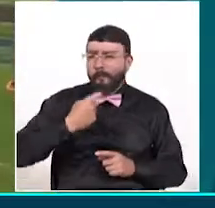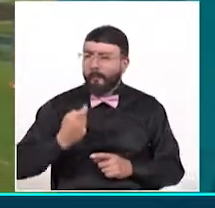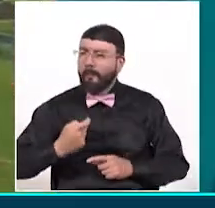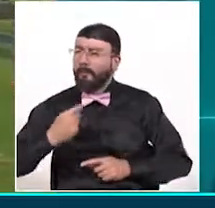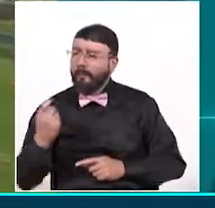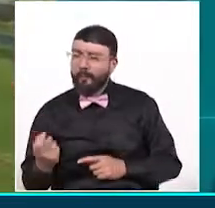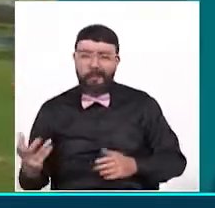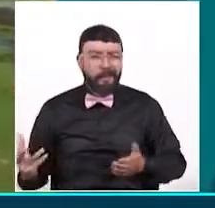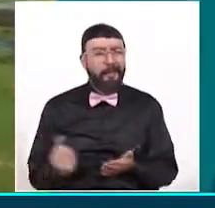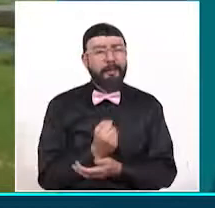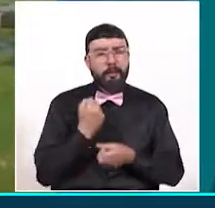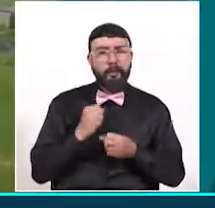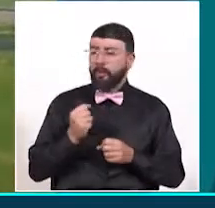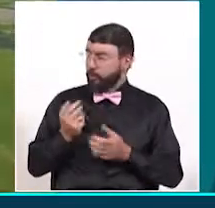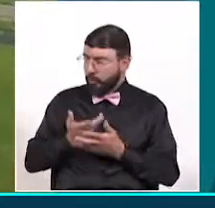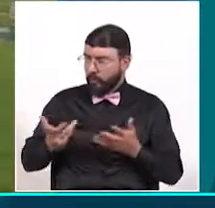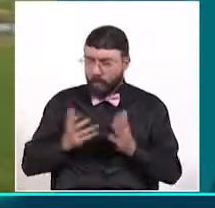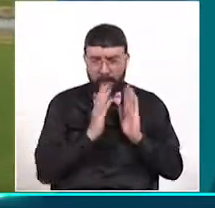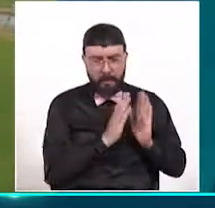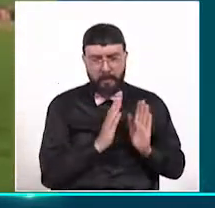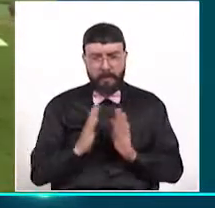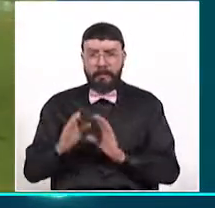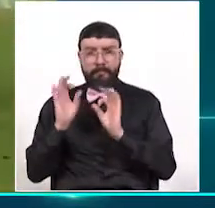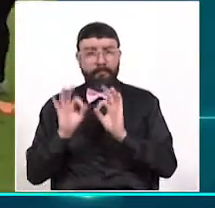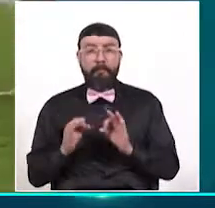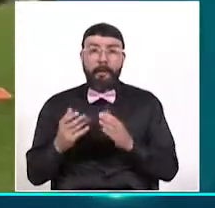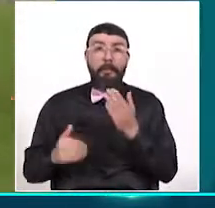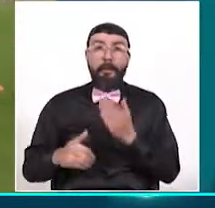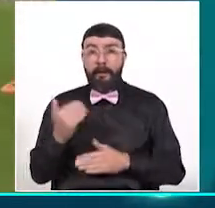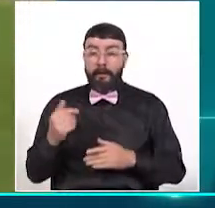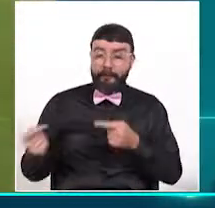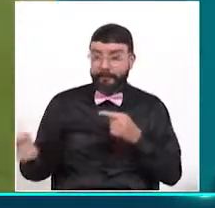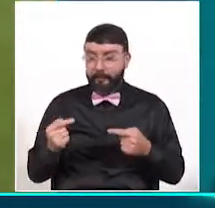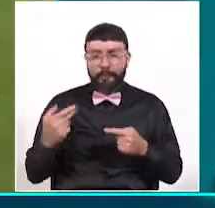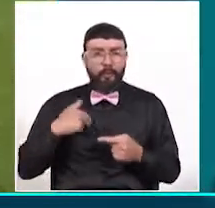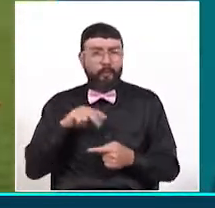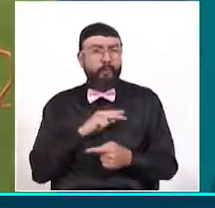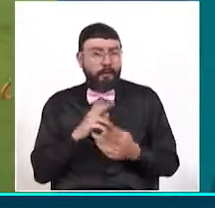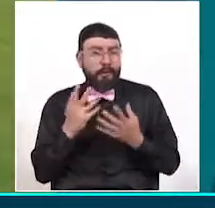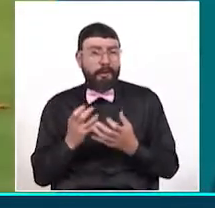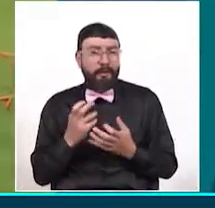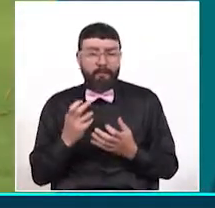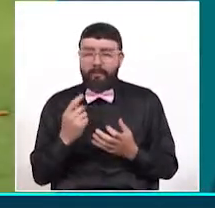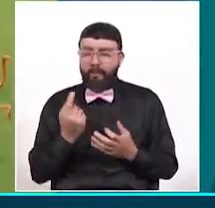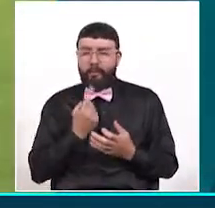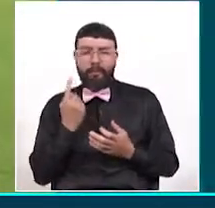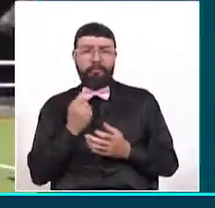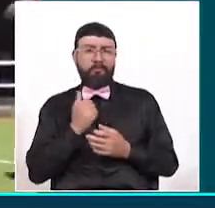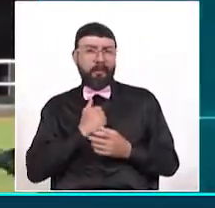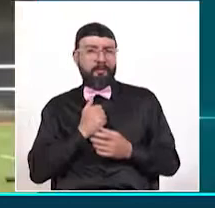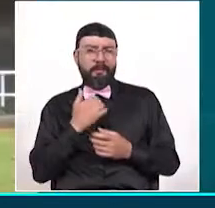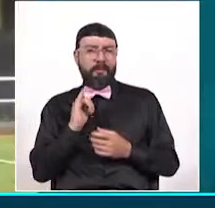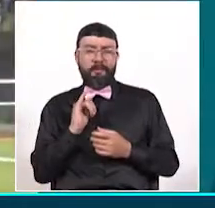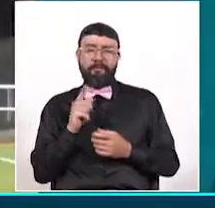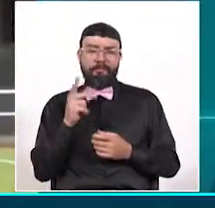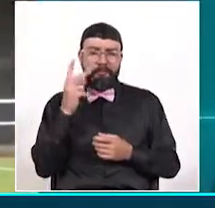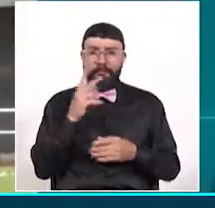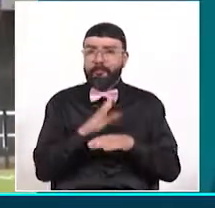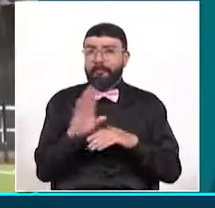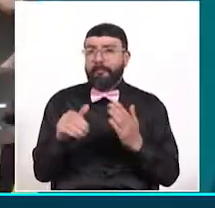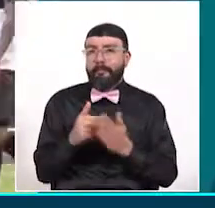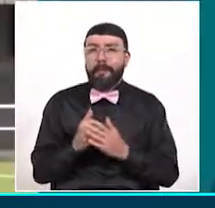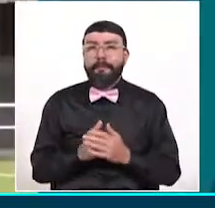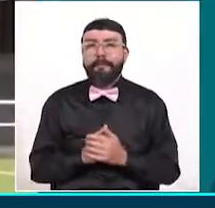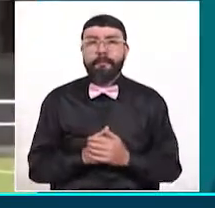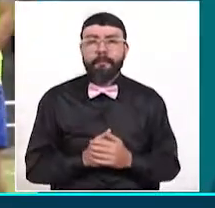estamos haciendo las cosas bien y que vamos a empezar a lograr lo que todos queremos, no solo nosotros, sino todo Pereira. El equipo ha hecho buenos